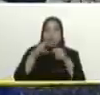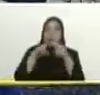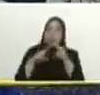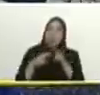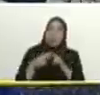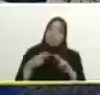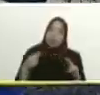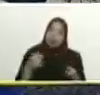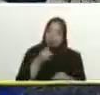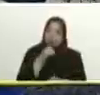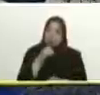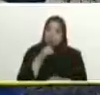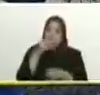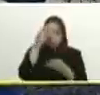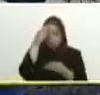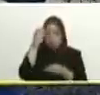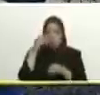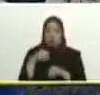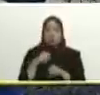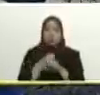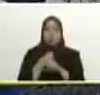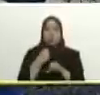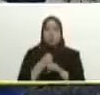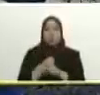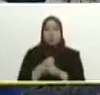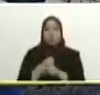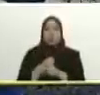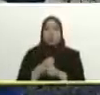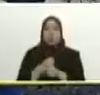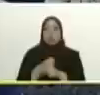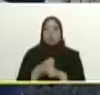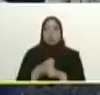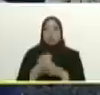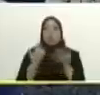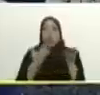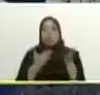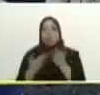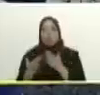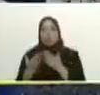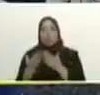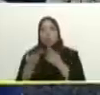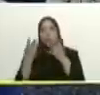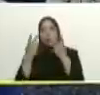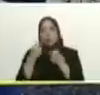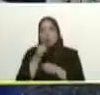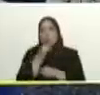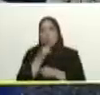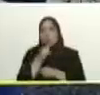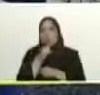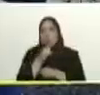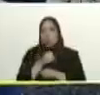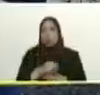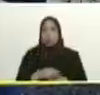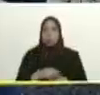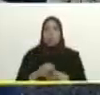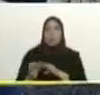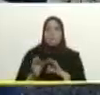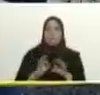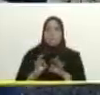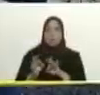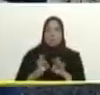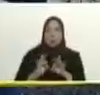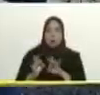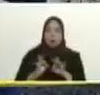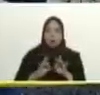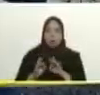coordino con el ministro Paredes y con Reverol para que por un lado pueda haber unos recursos para reparar maquinarias